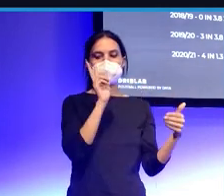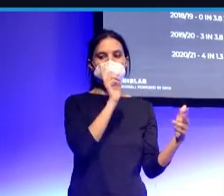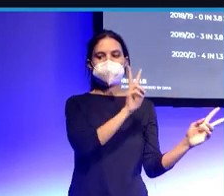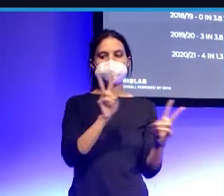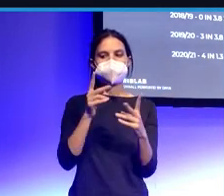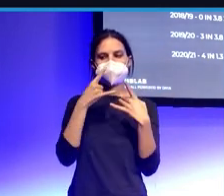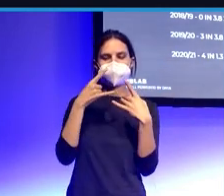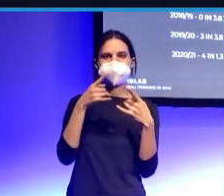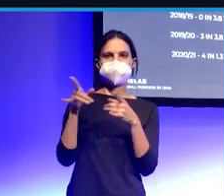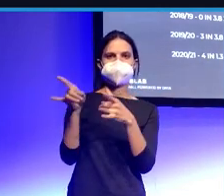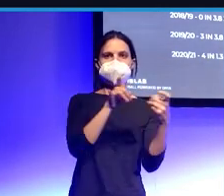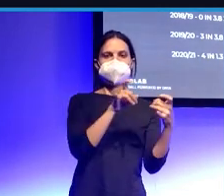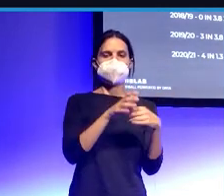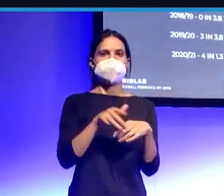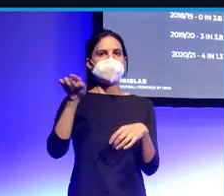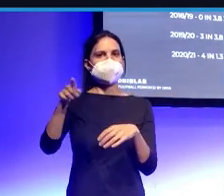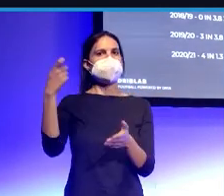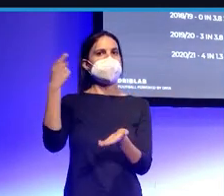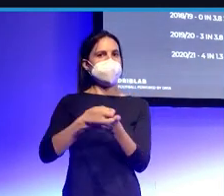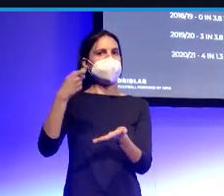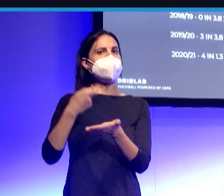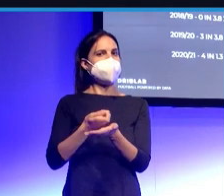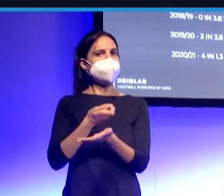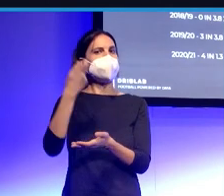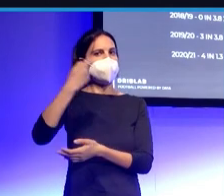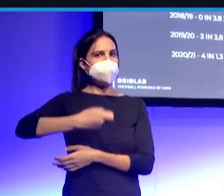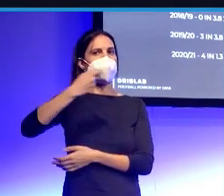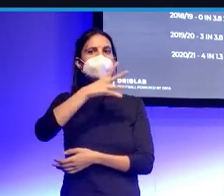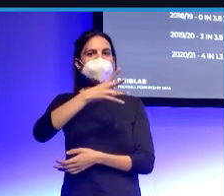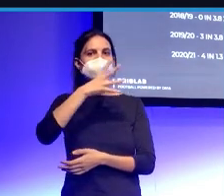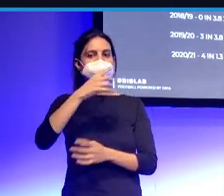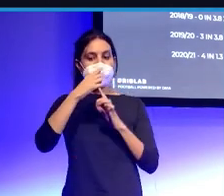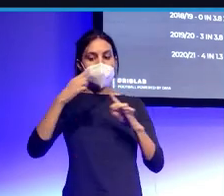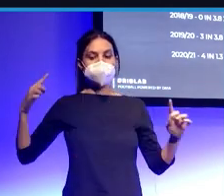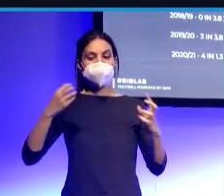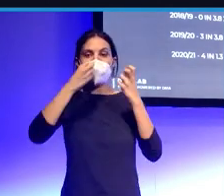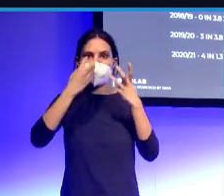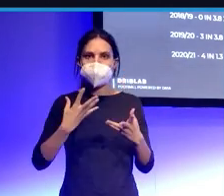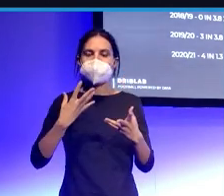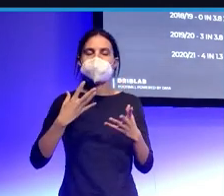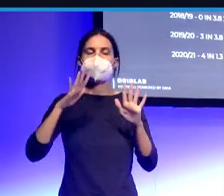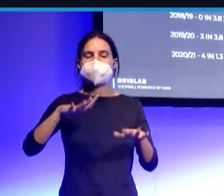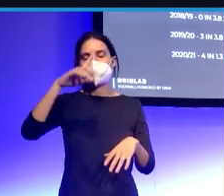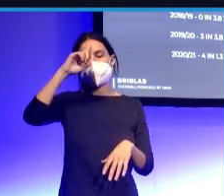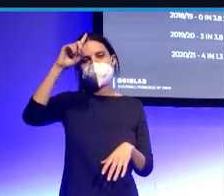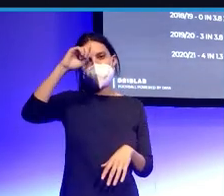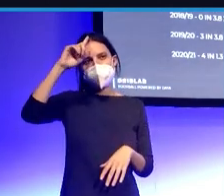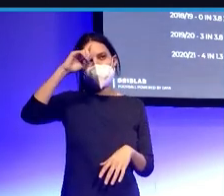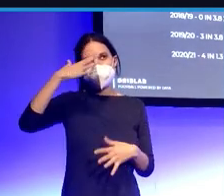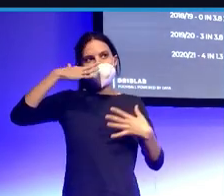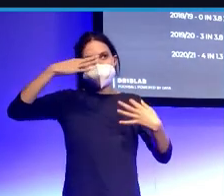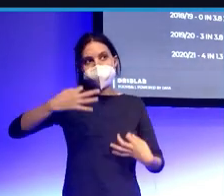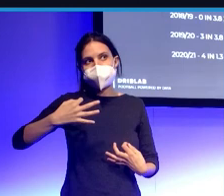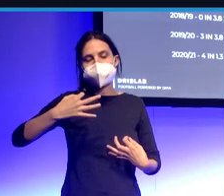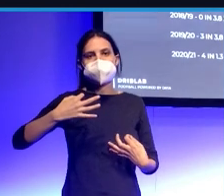había hecho una temporada muy buena y, bueno, no sabíamos en realidad cómo de bien podía